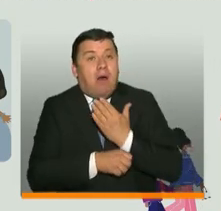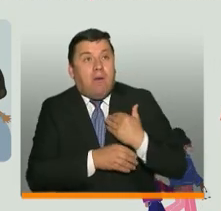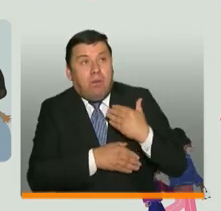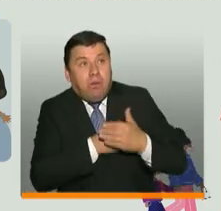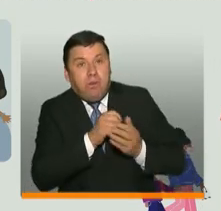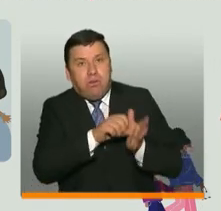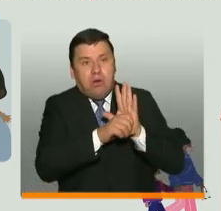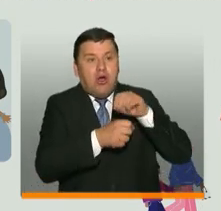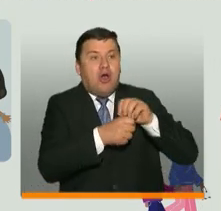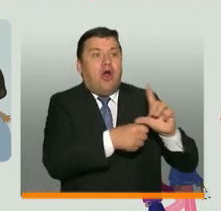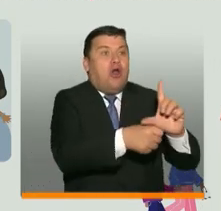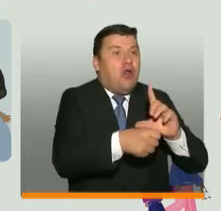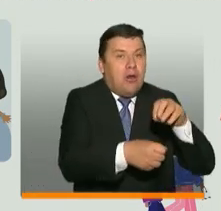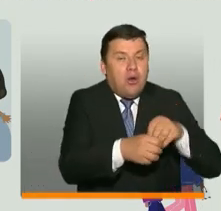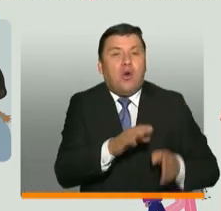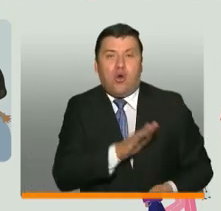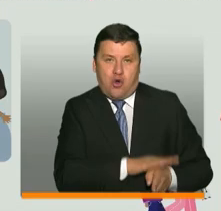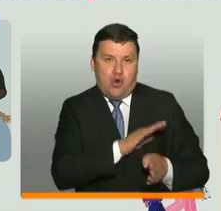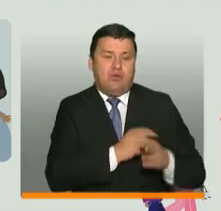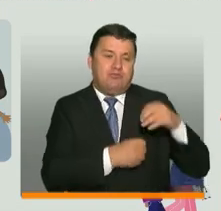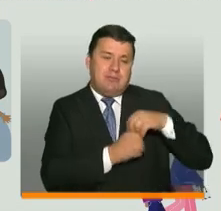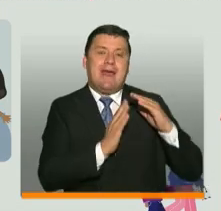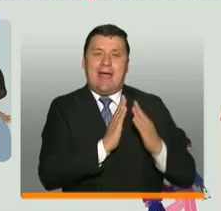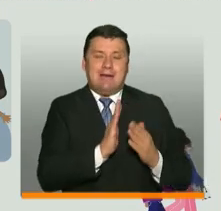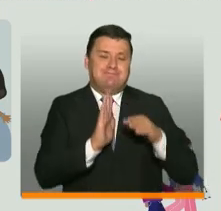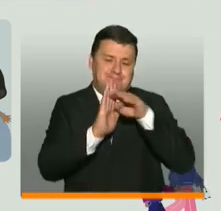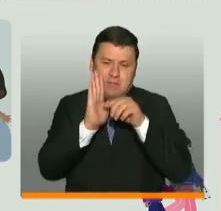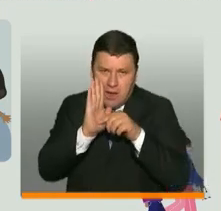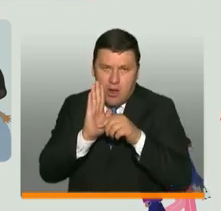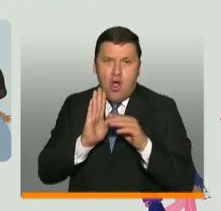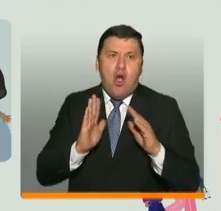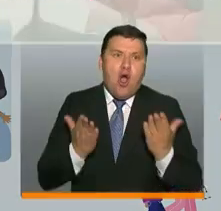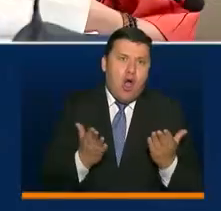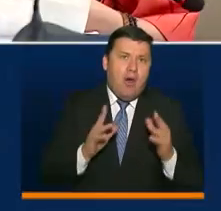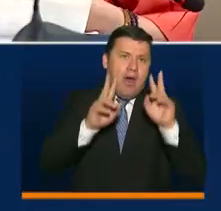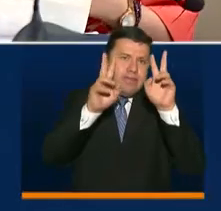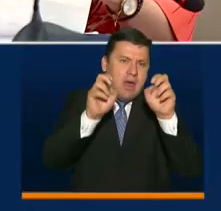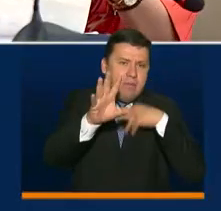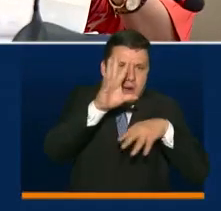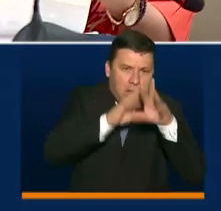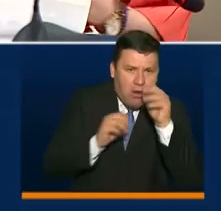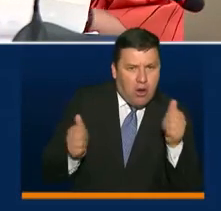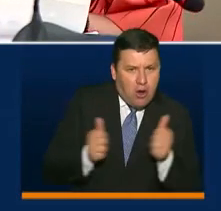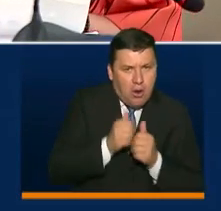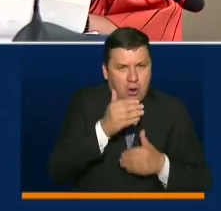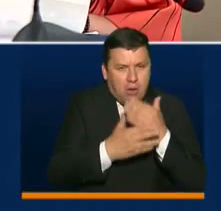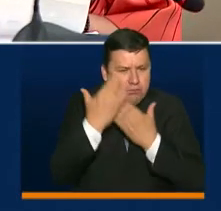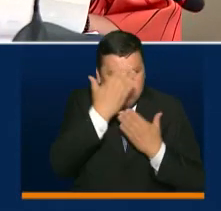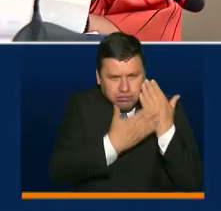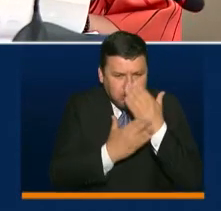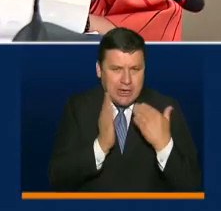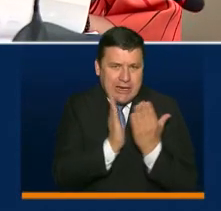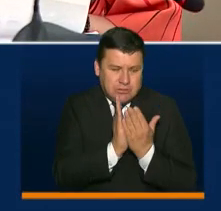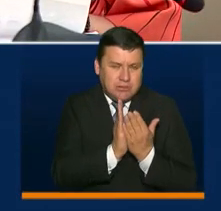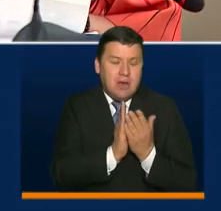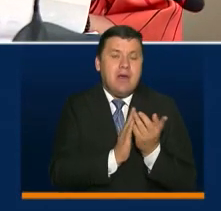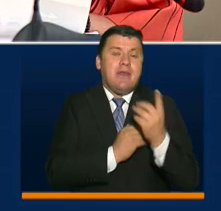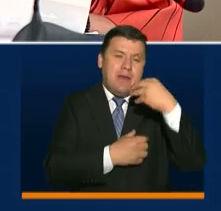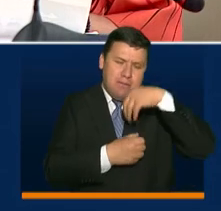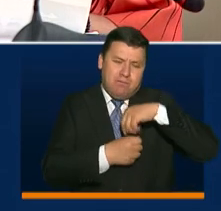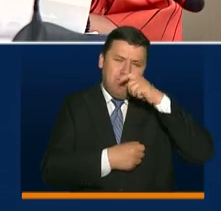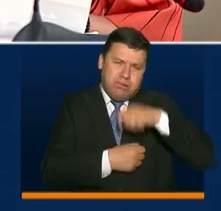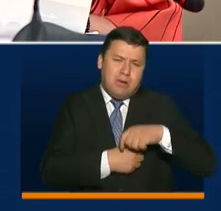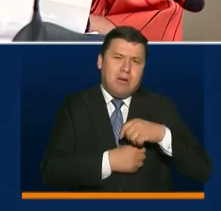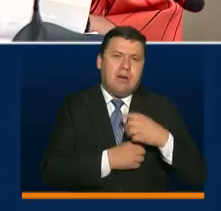consideraciones locales continúen en estudio en casa. Cómo mejorar los contenidos, cómo acompañar los procesos de valoración académica y también